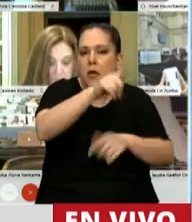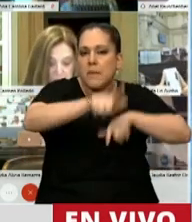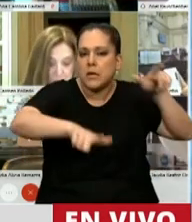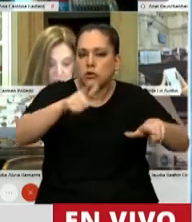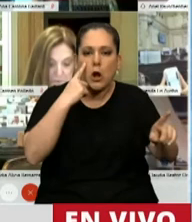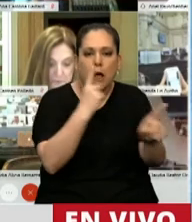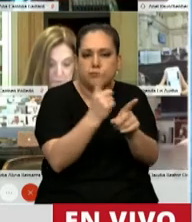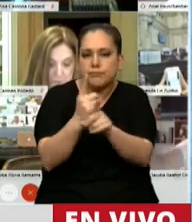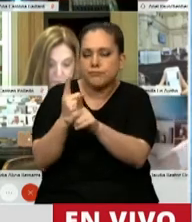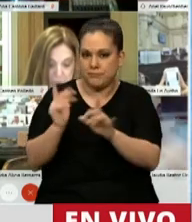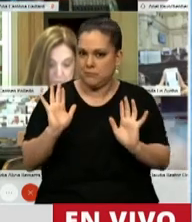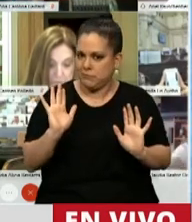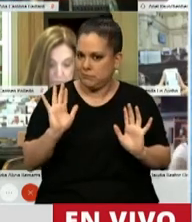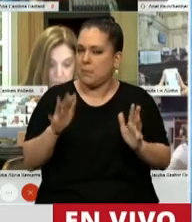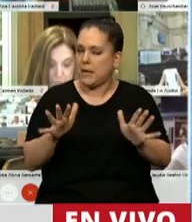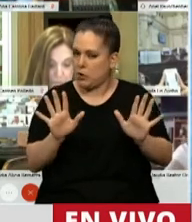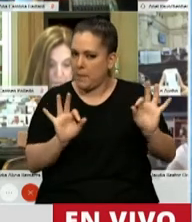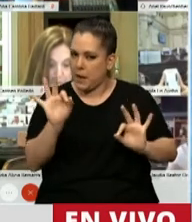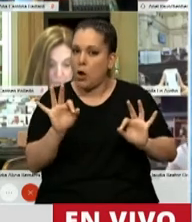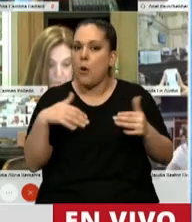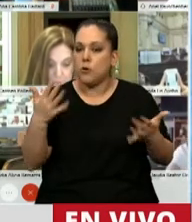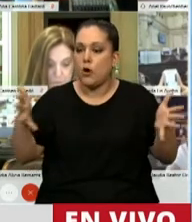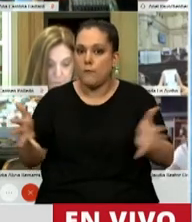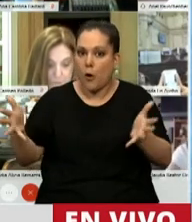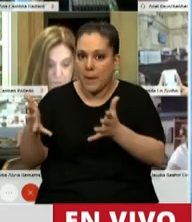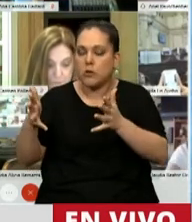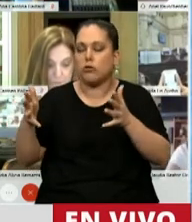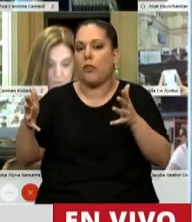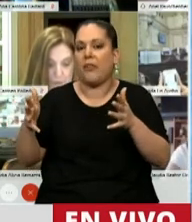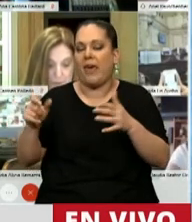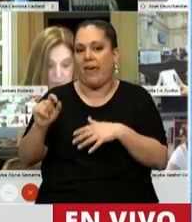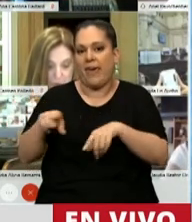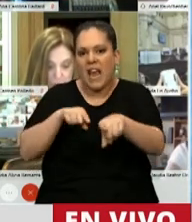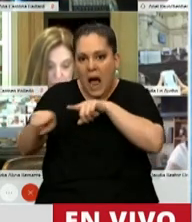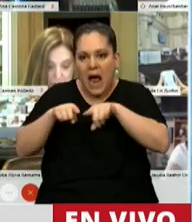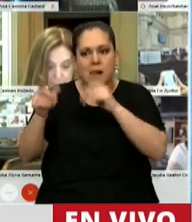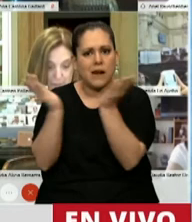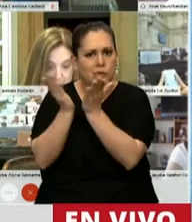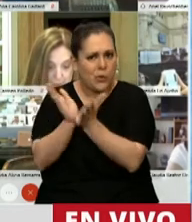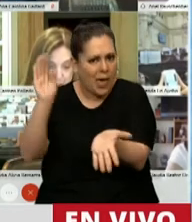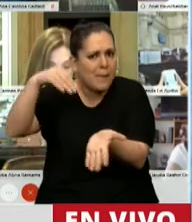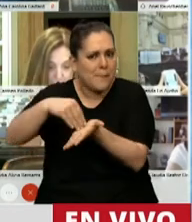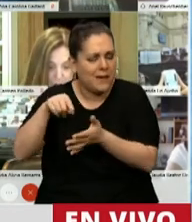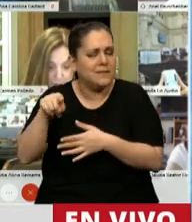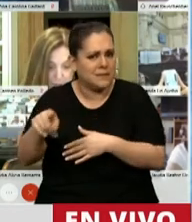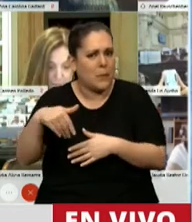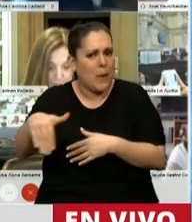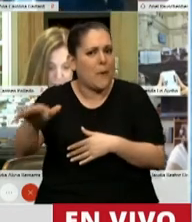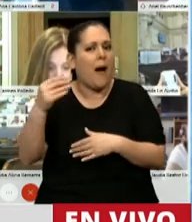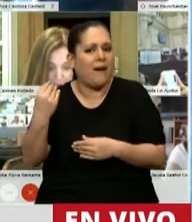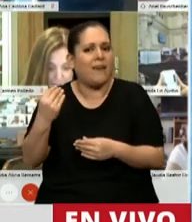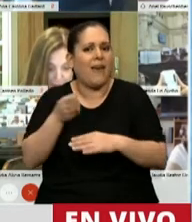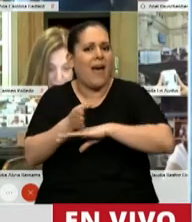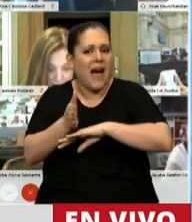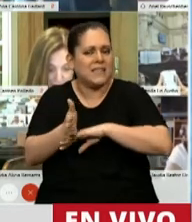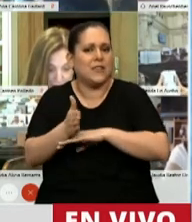millones de argentinos. Por lo tanto, el fomento y la promoción de esta carrera también va a lograr democratizar el